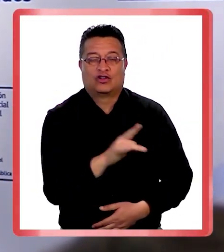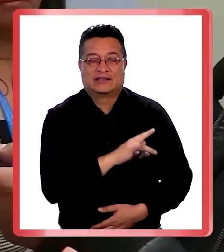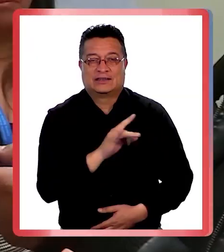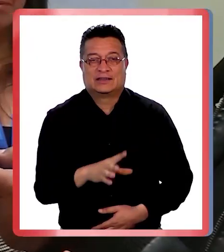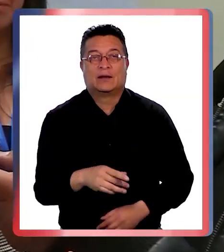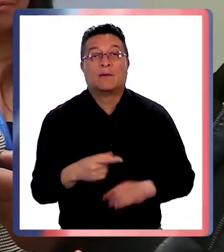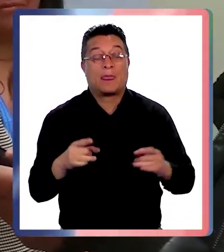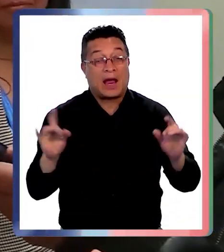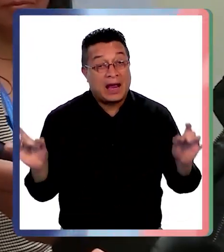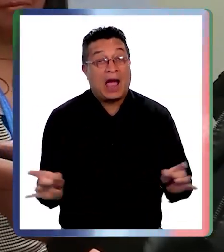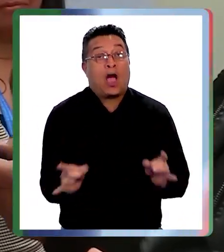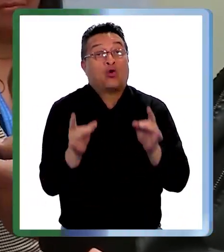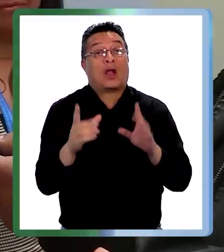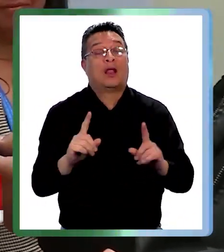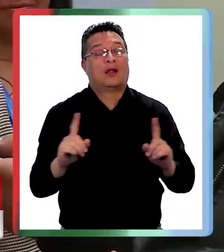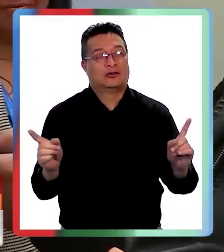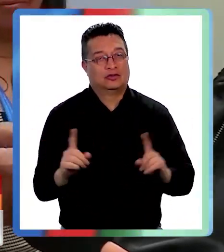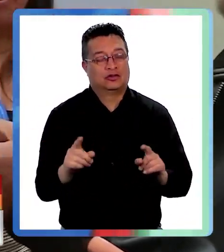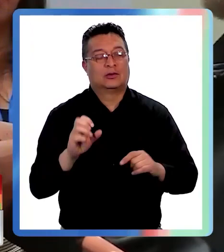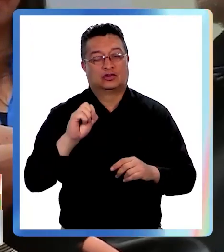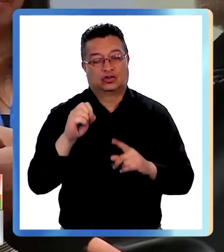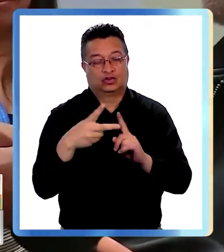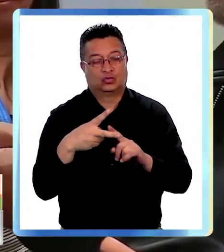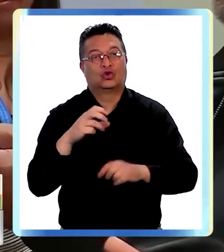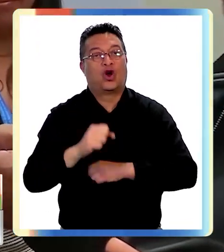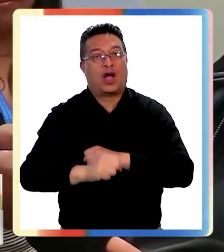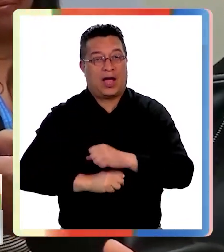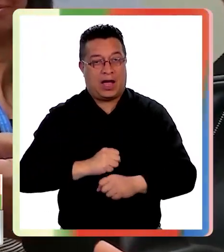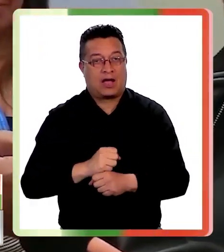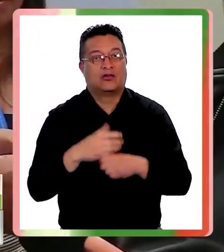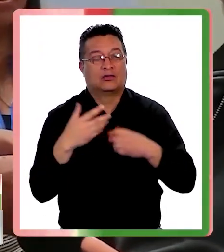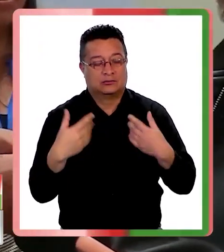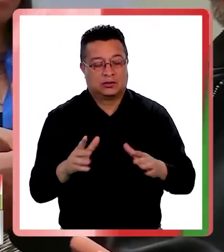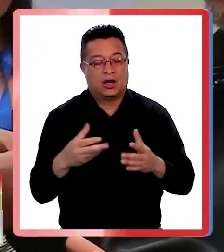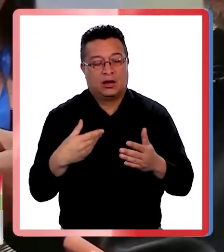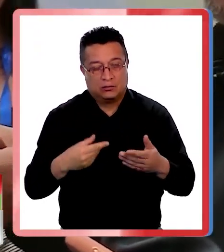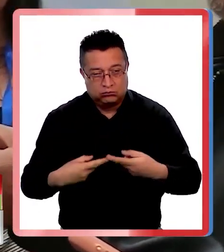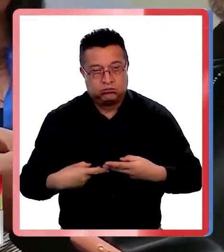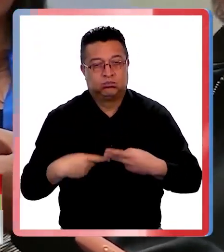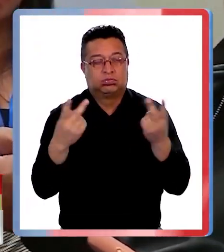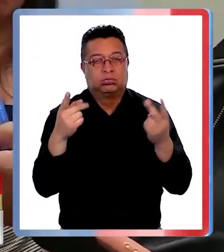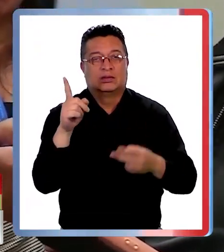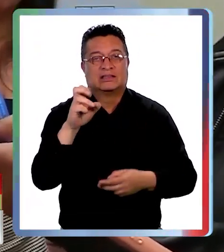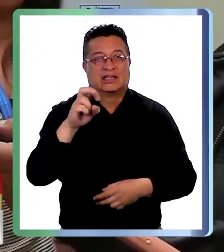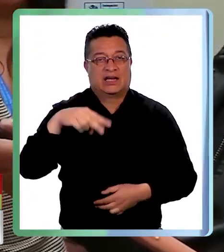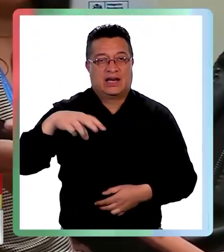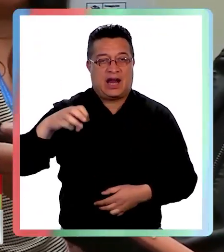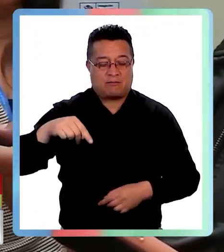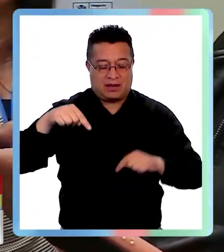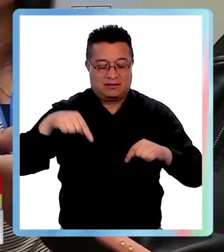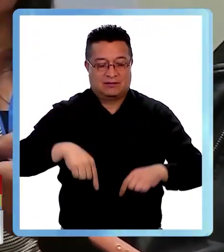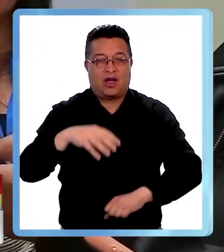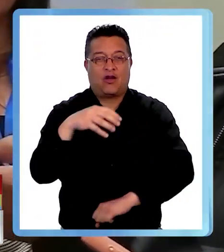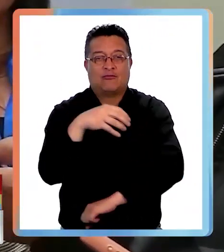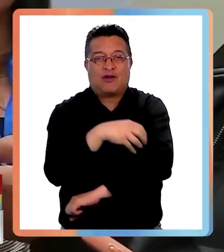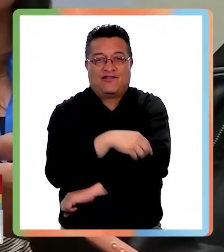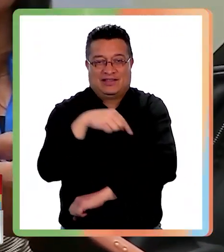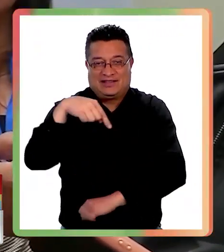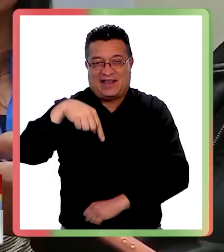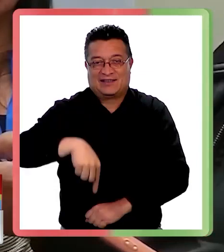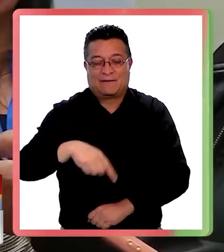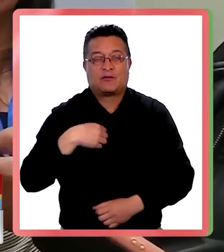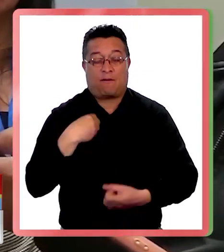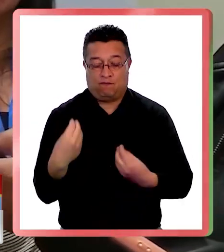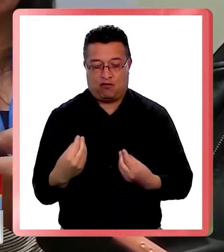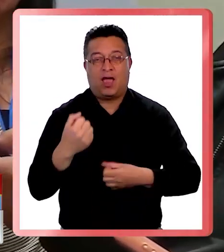país. Creo que no es casual que por segundo año consecutivo hayan sido lanzados los fondos Cenama en nuestra provincia. Creo